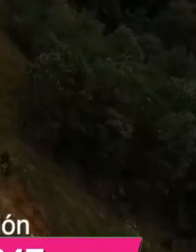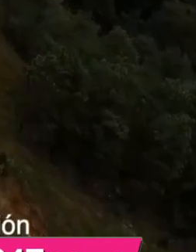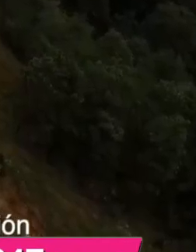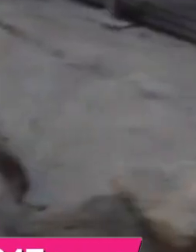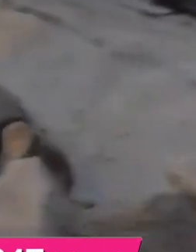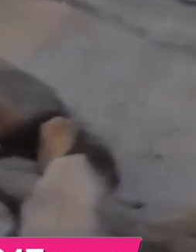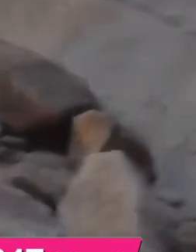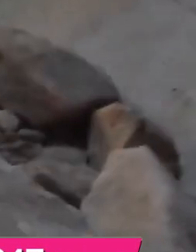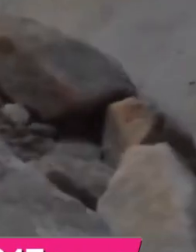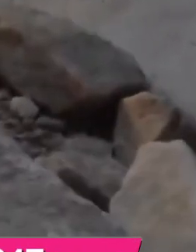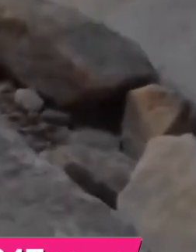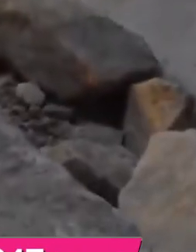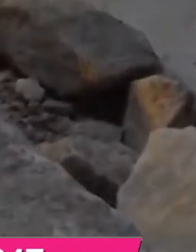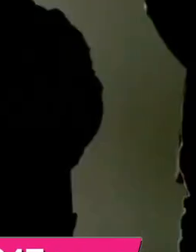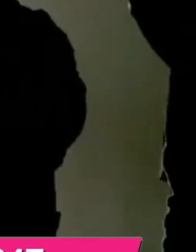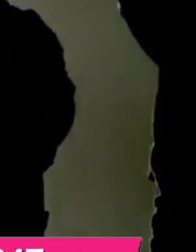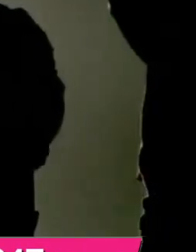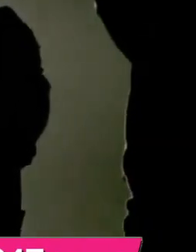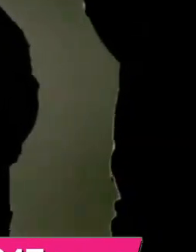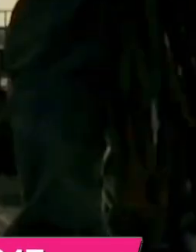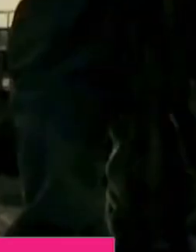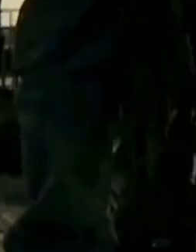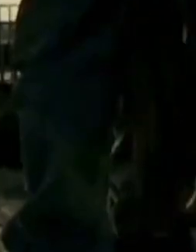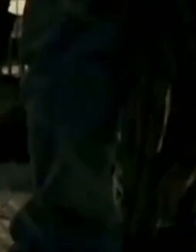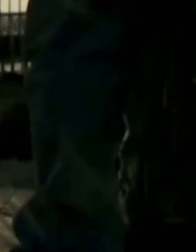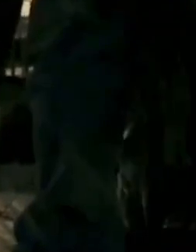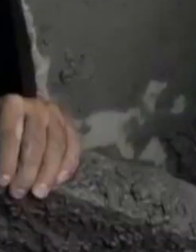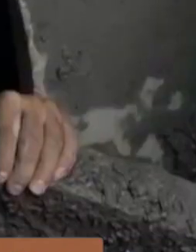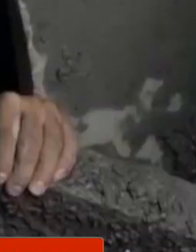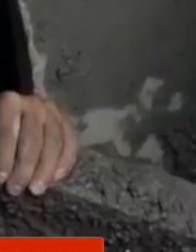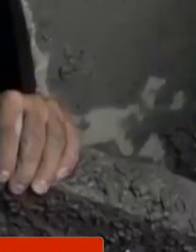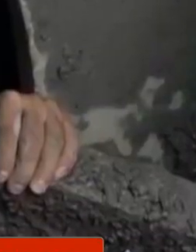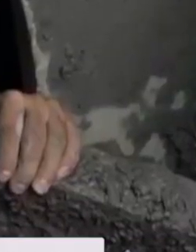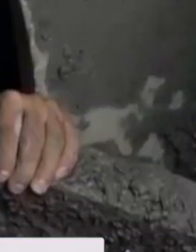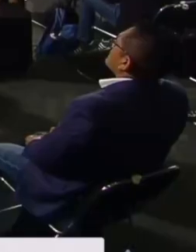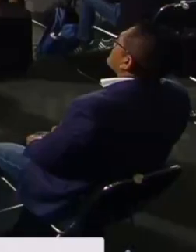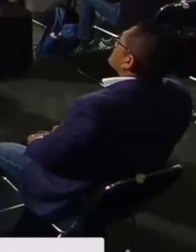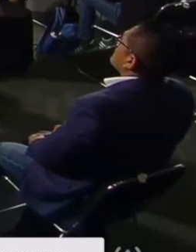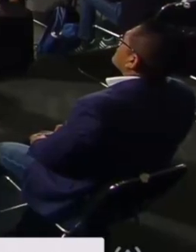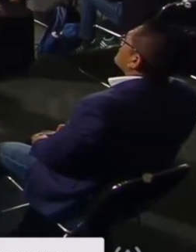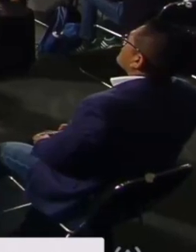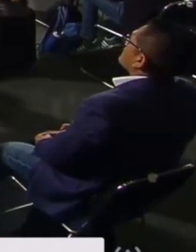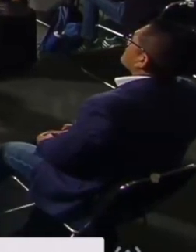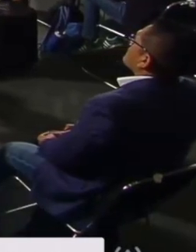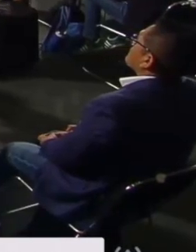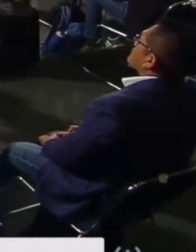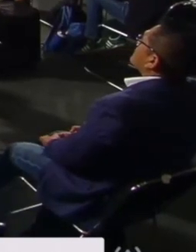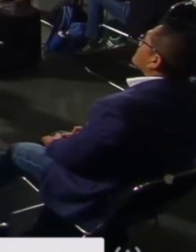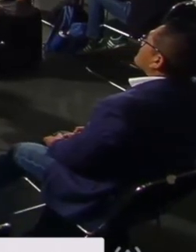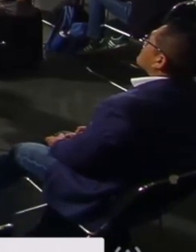modernización y crecimiento de nuestro país. Porque sí, vale la pena ser caminero. Feliz Día del Caminero.